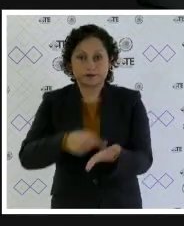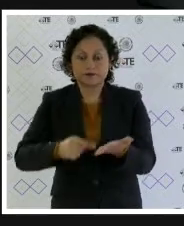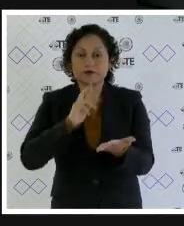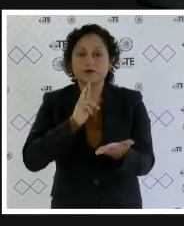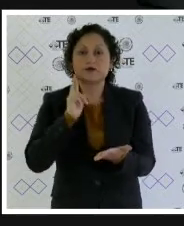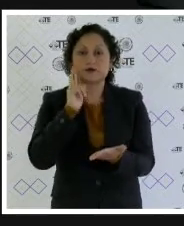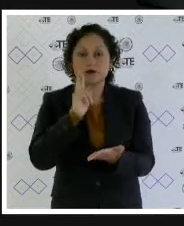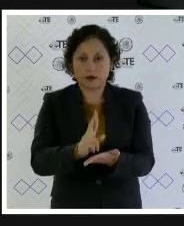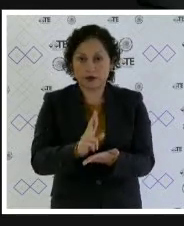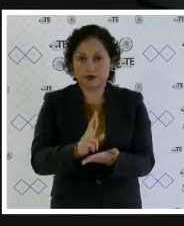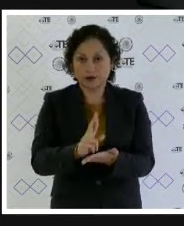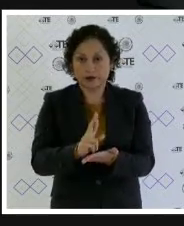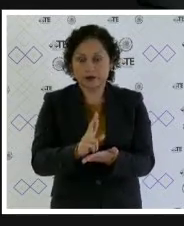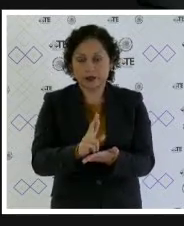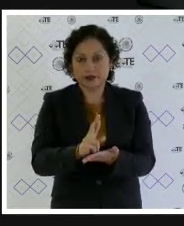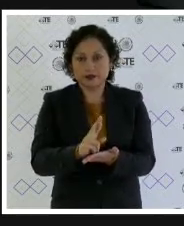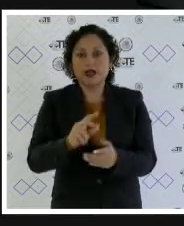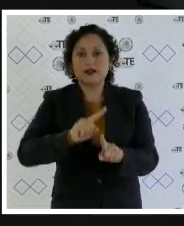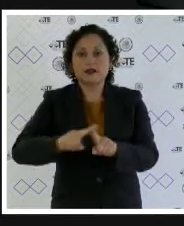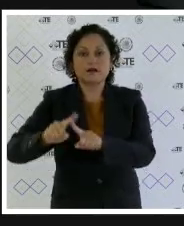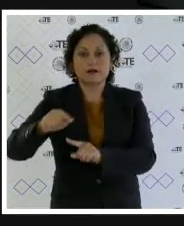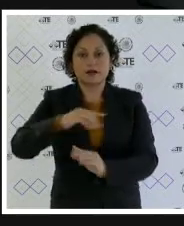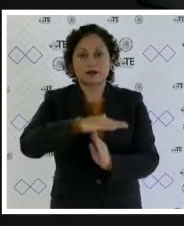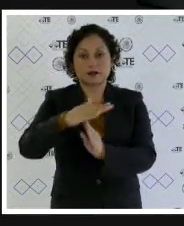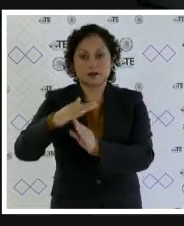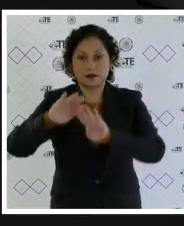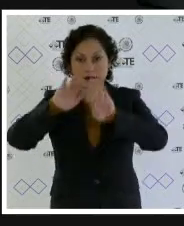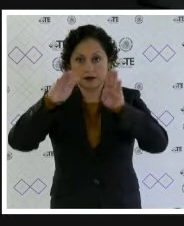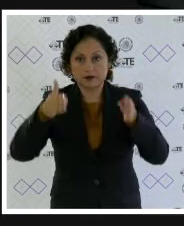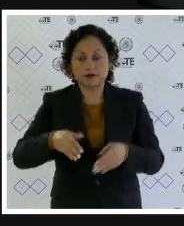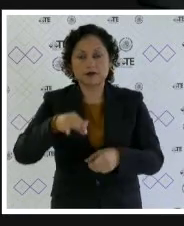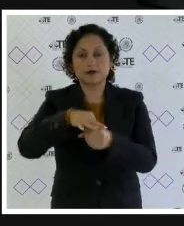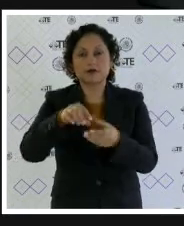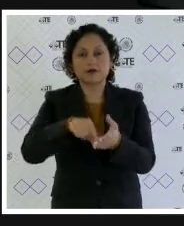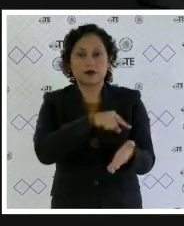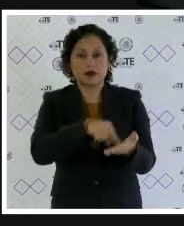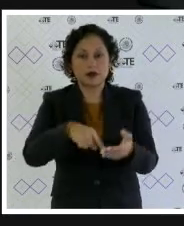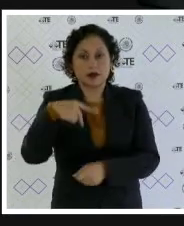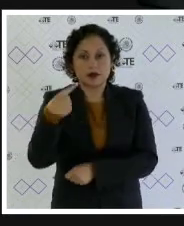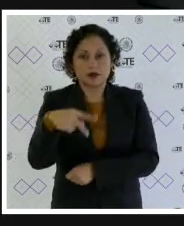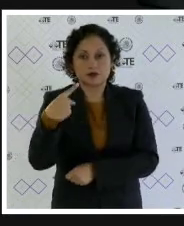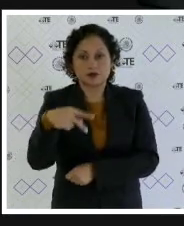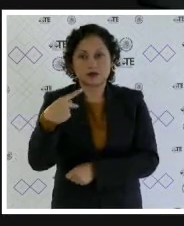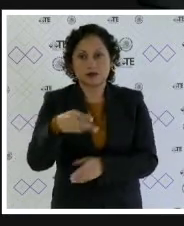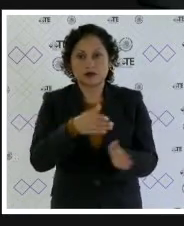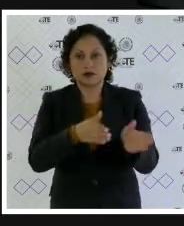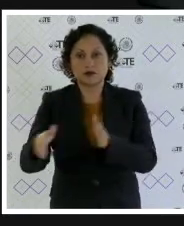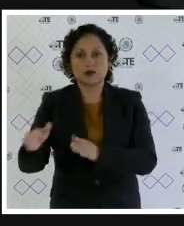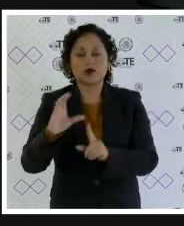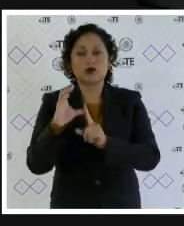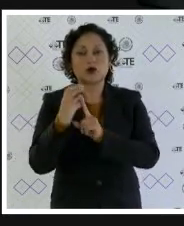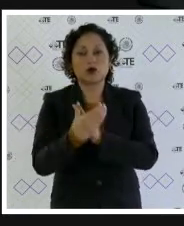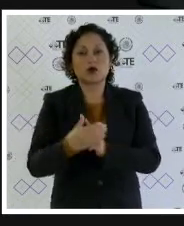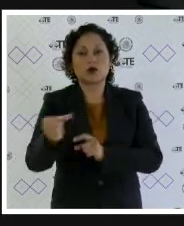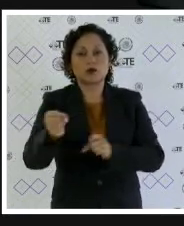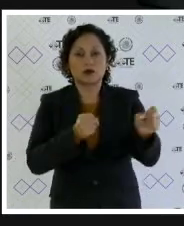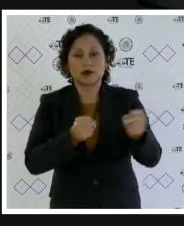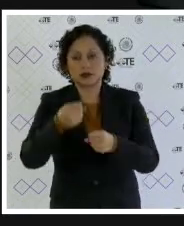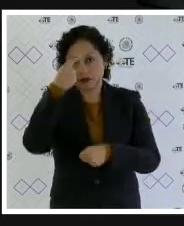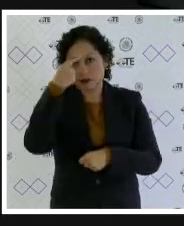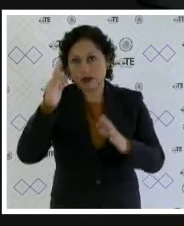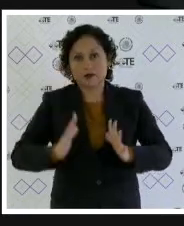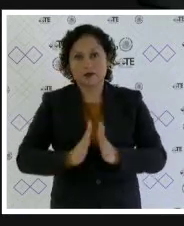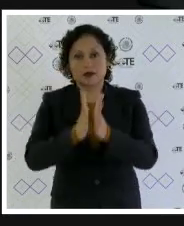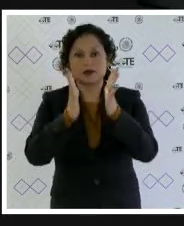la votación recibida en distintas mesas receptoras de votación y opinión correspondientes a la elección de la comisión de participación comunitaria